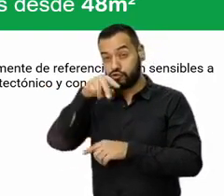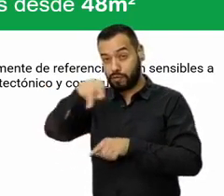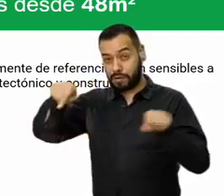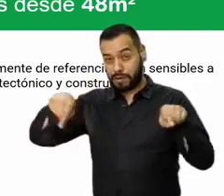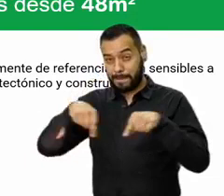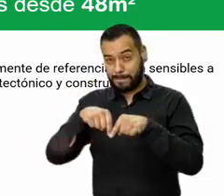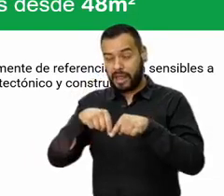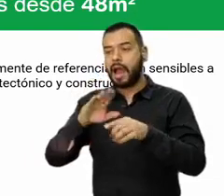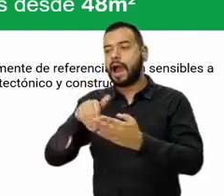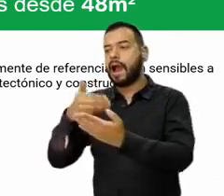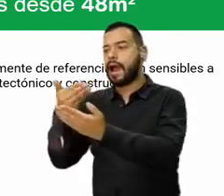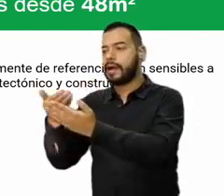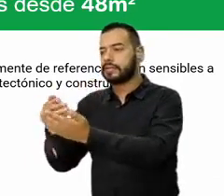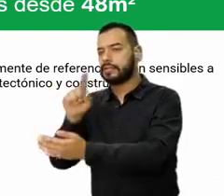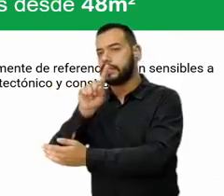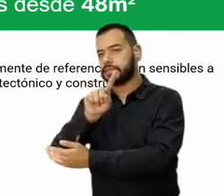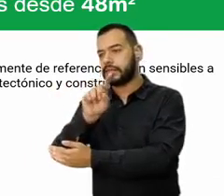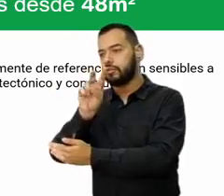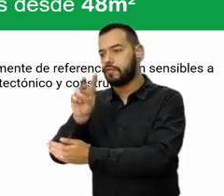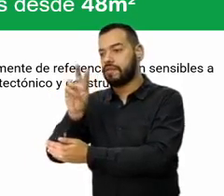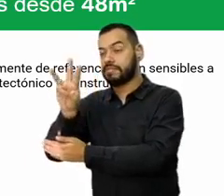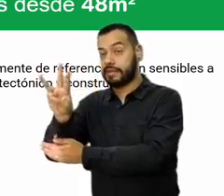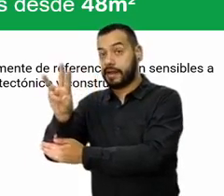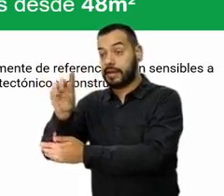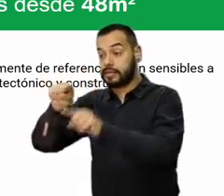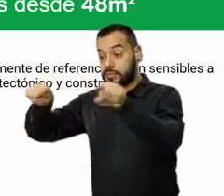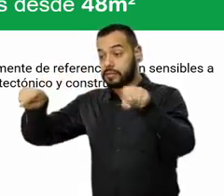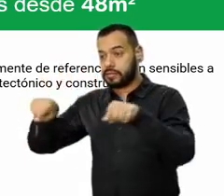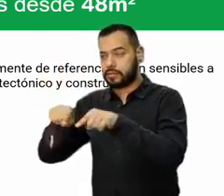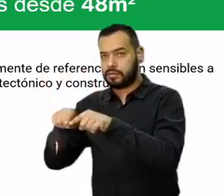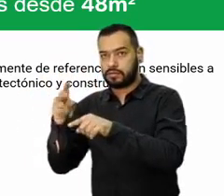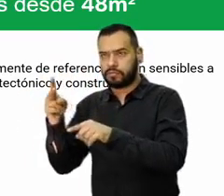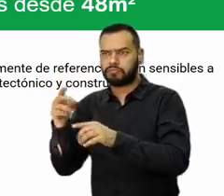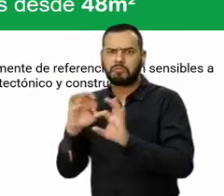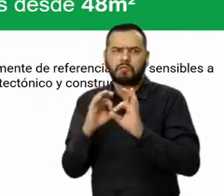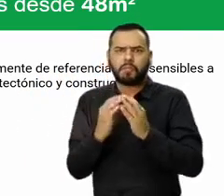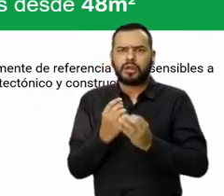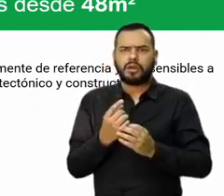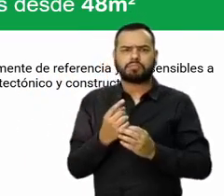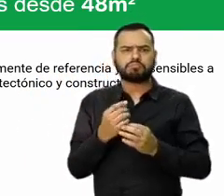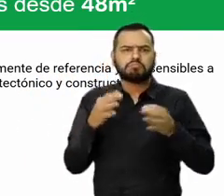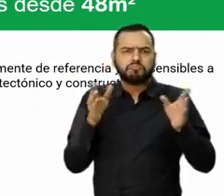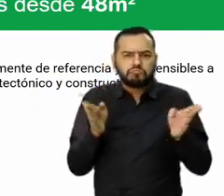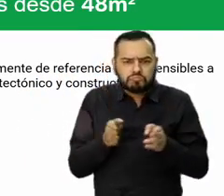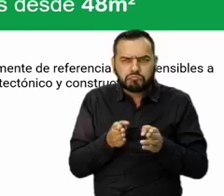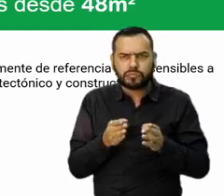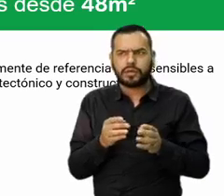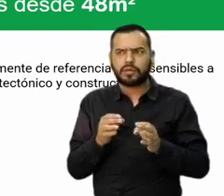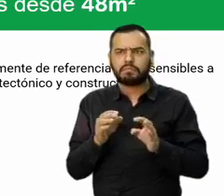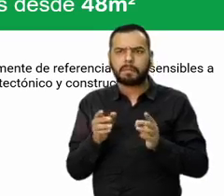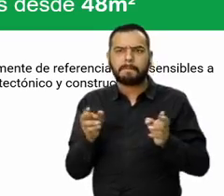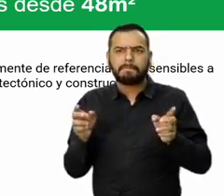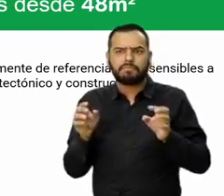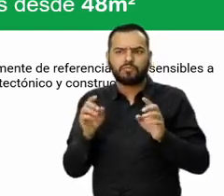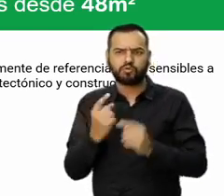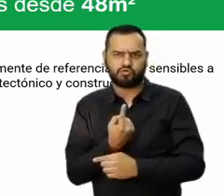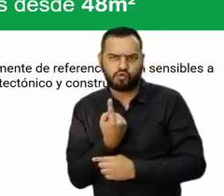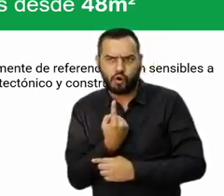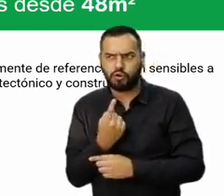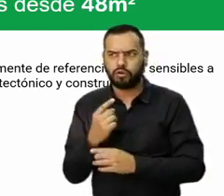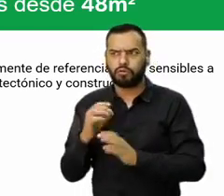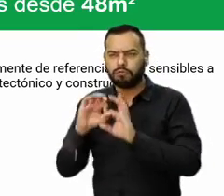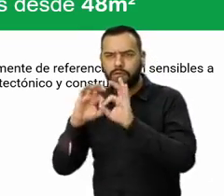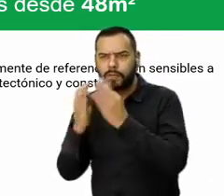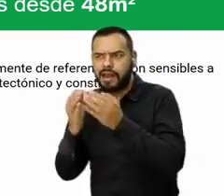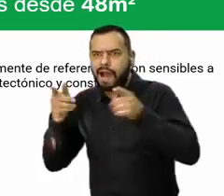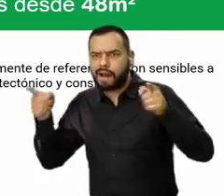123 metros cuadrados, como quieras. Familias pequeñas, solteras, grandes, con niños y algo